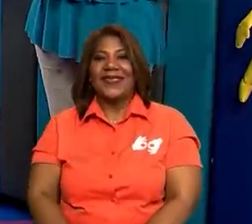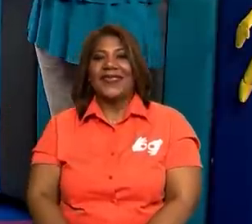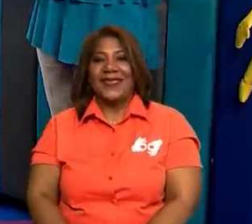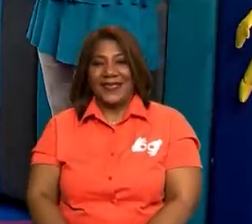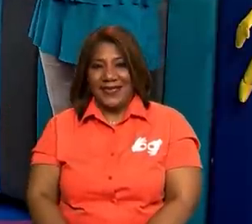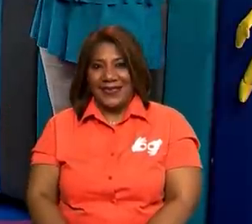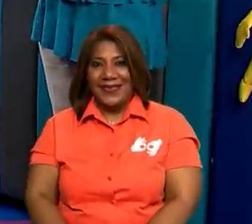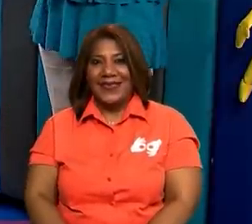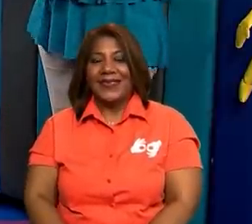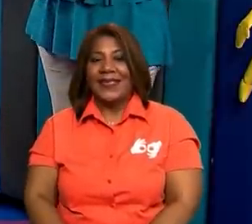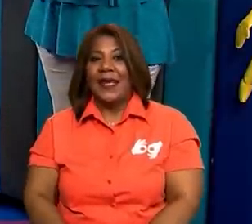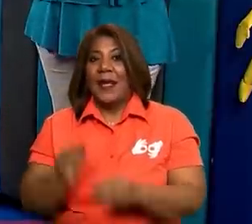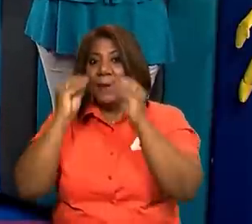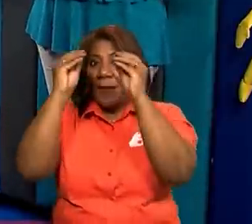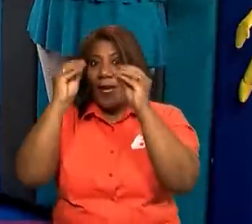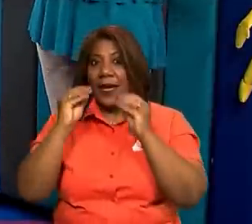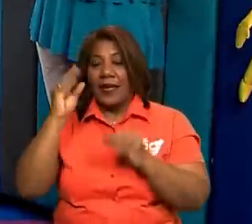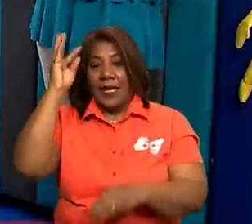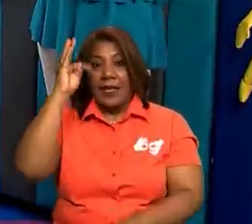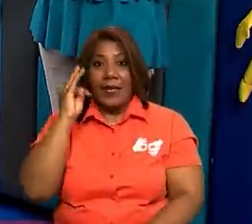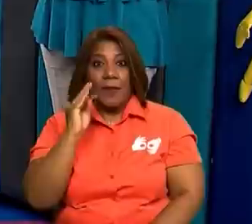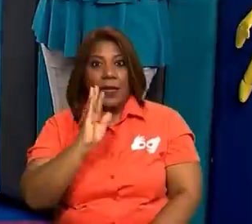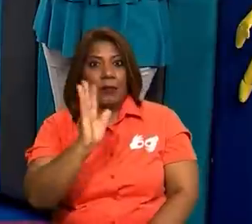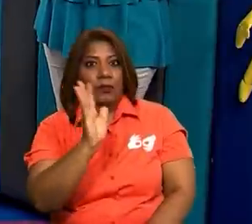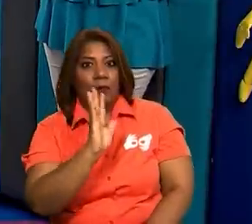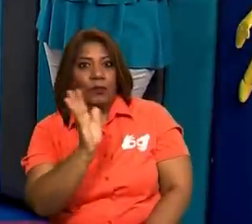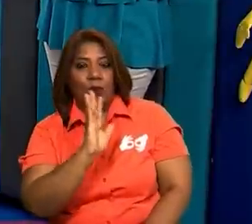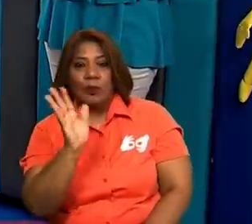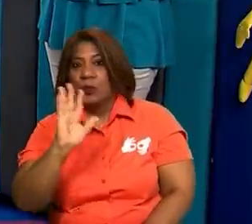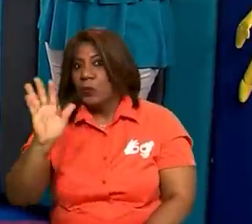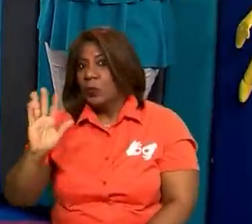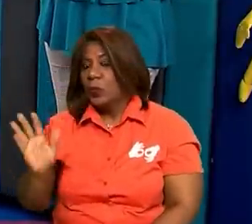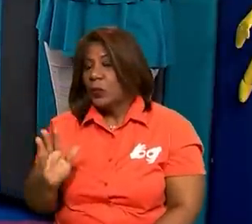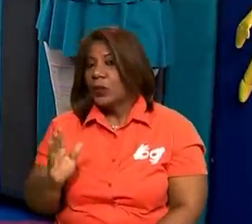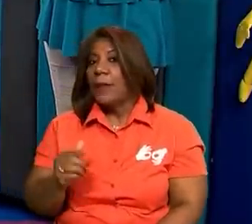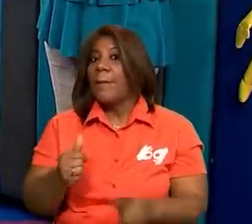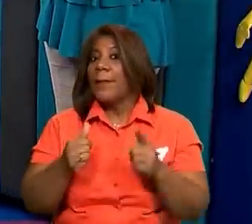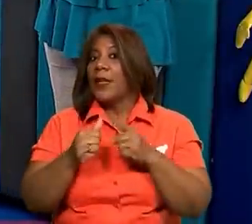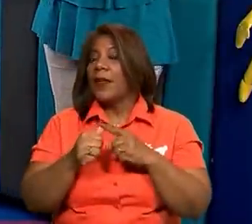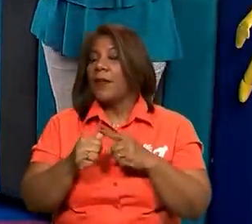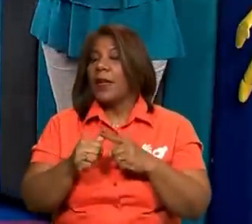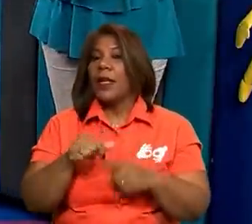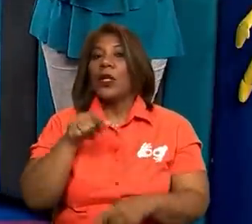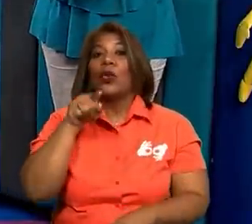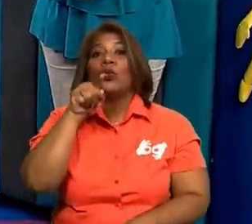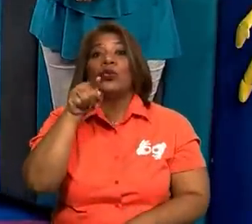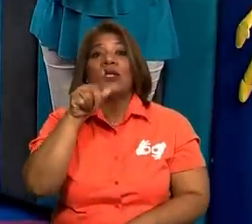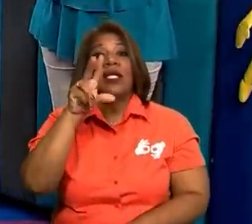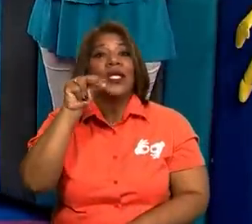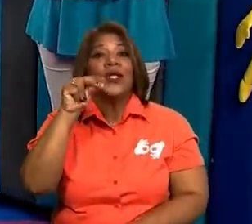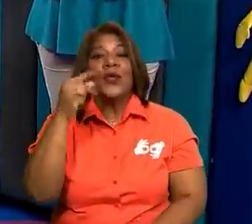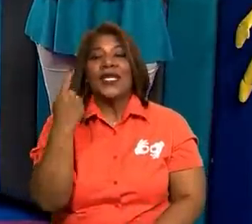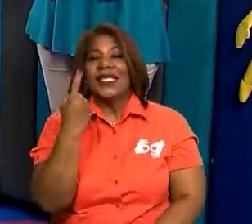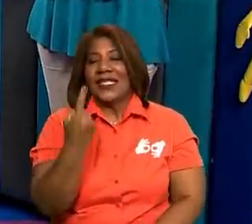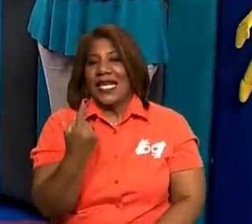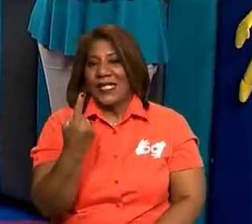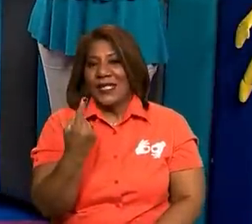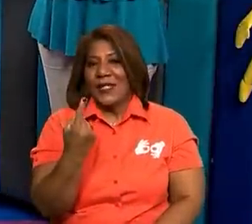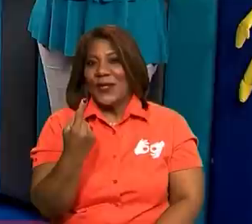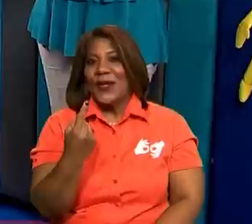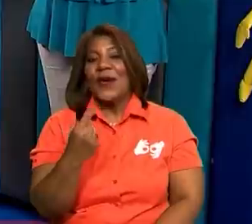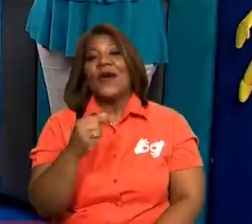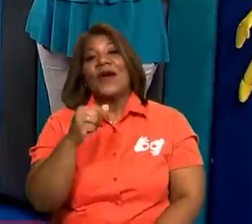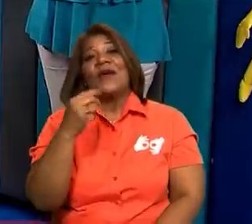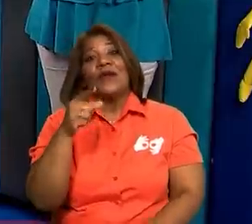Muy bien, maestra Tamara. Nos despedimos sin antes decirle a los padres de familia, no están solos. Solos, haz tu